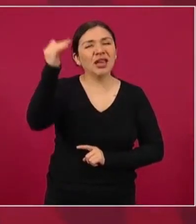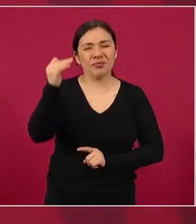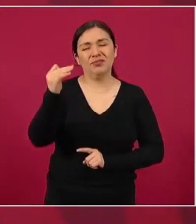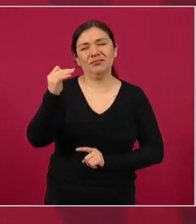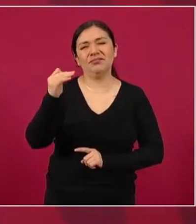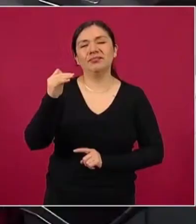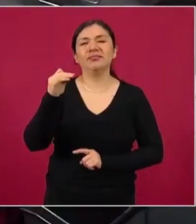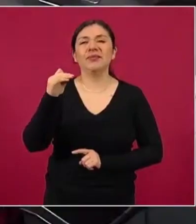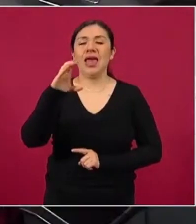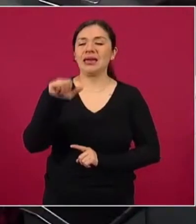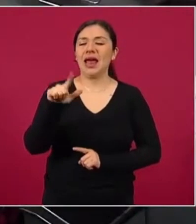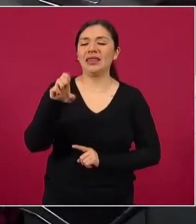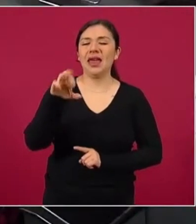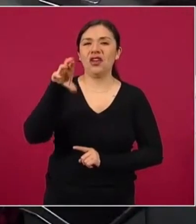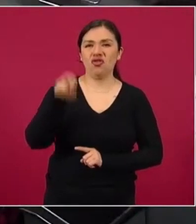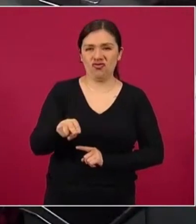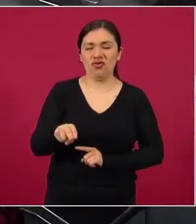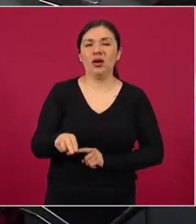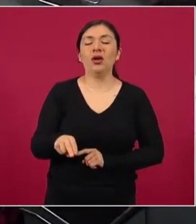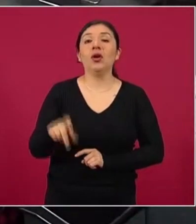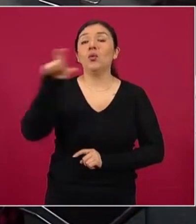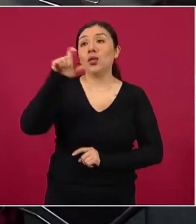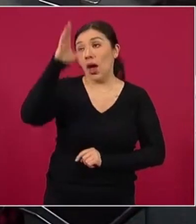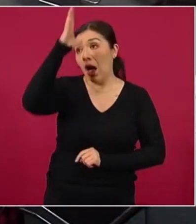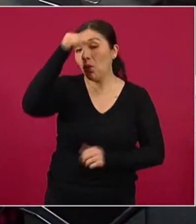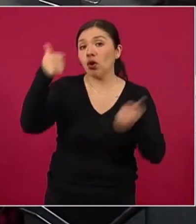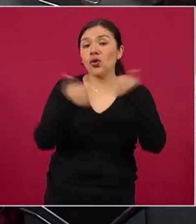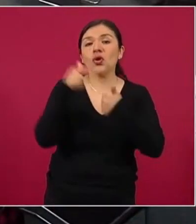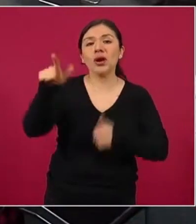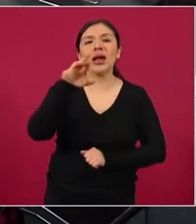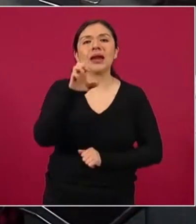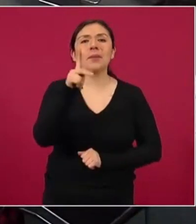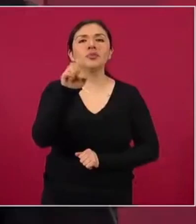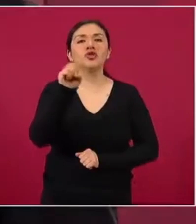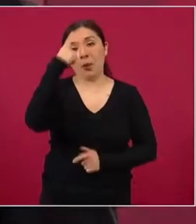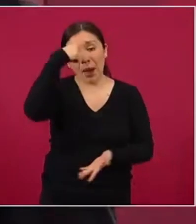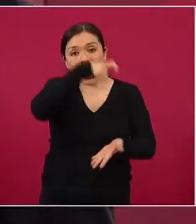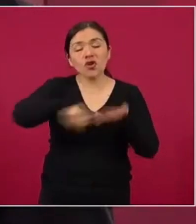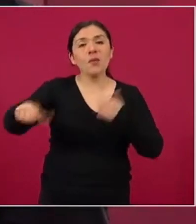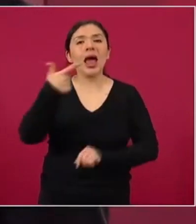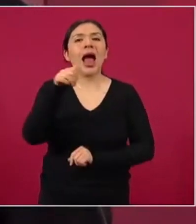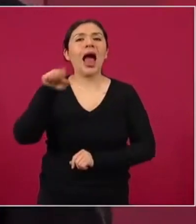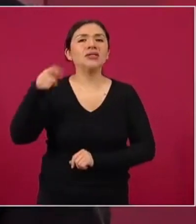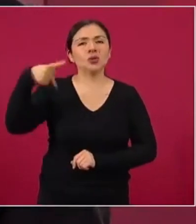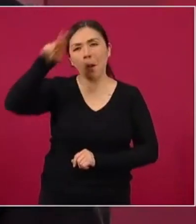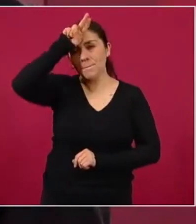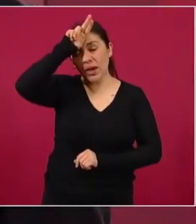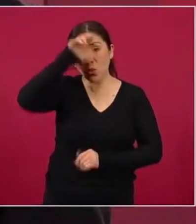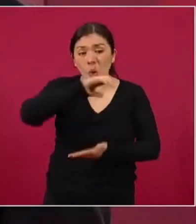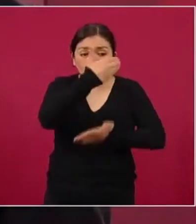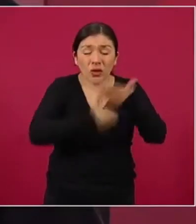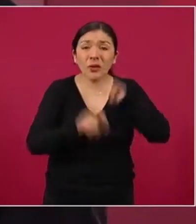Calderón con Repsol la compra de gas del Perú, un contrato de 26 mil millones de dólares,